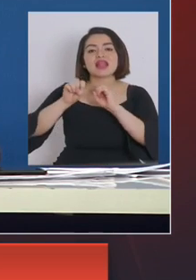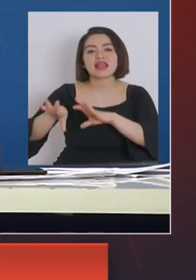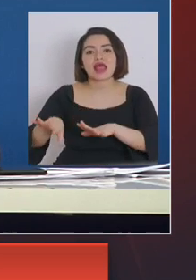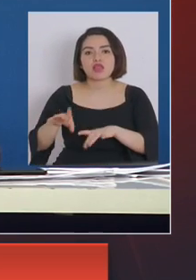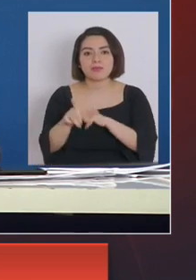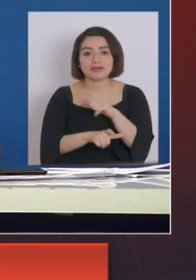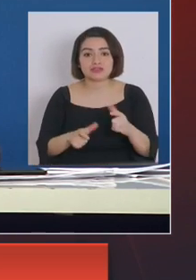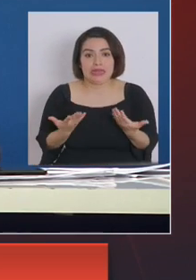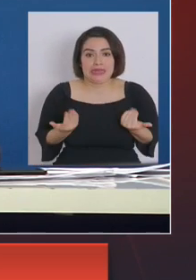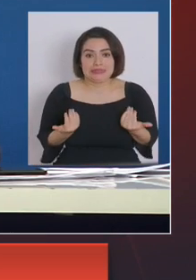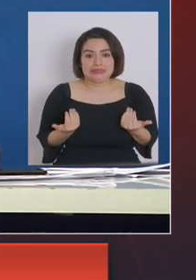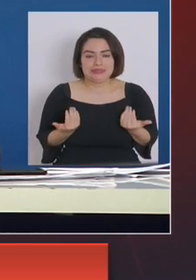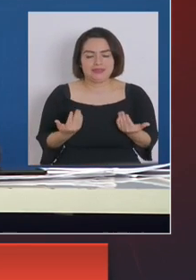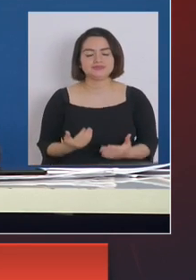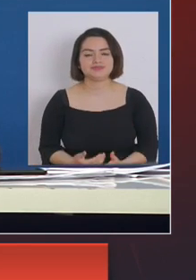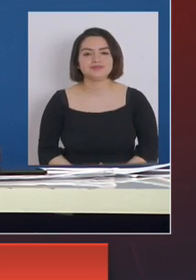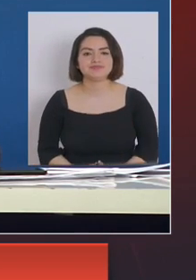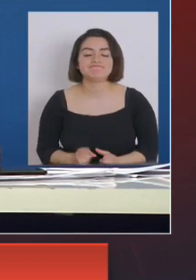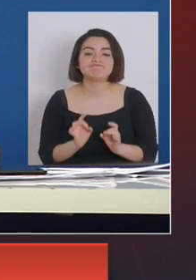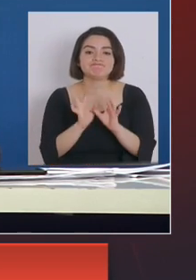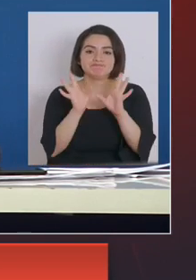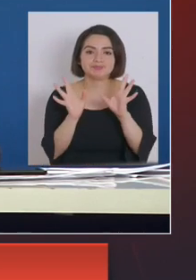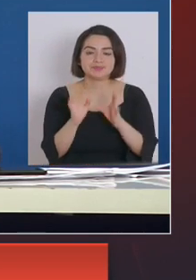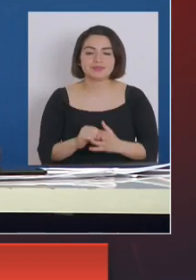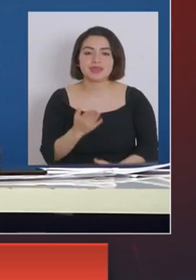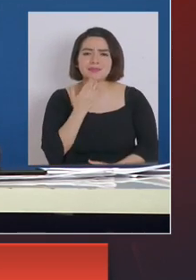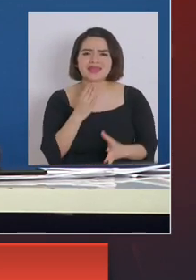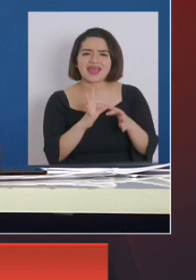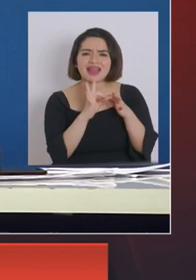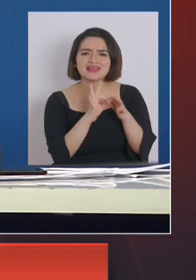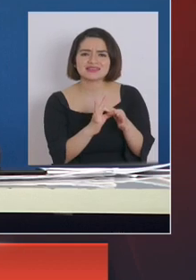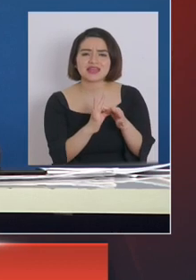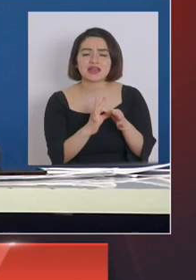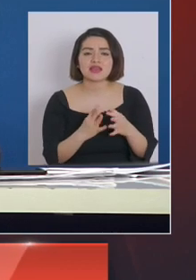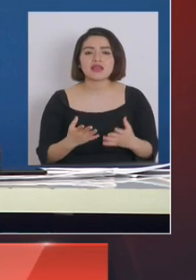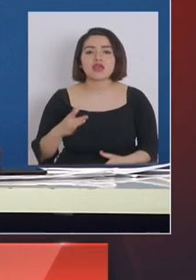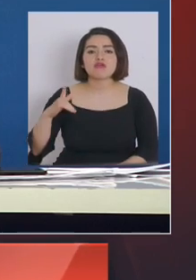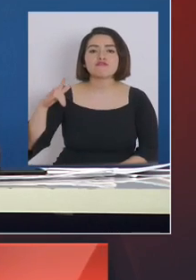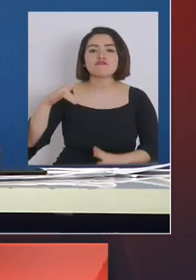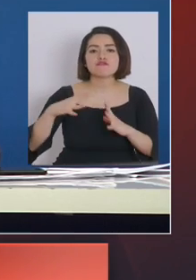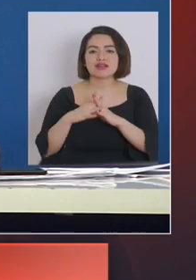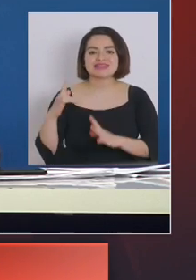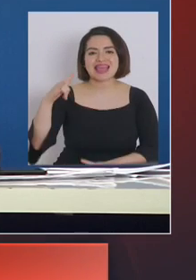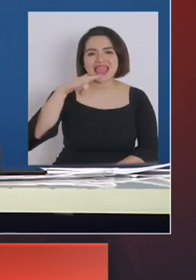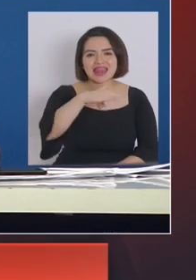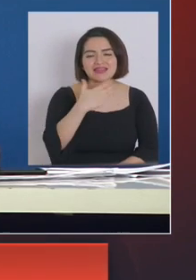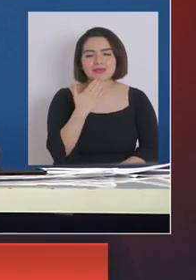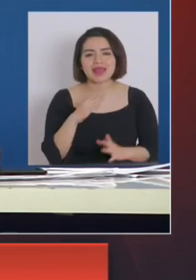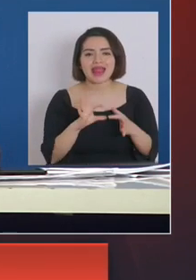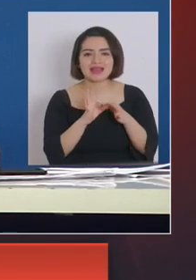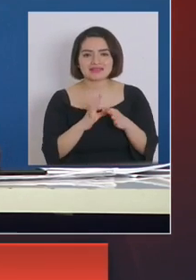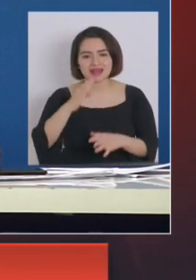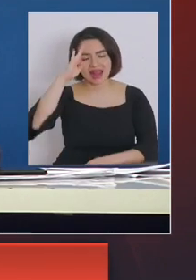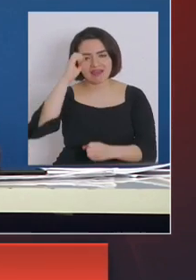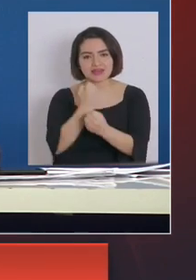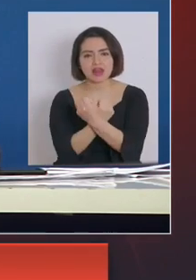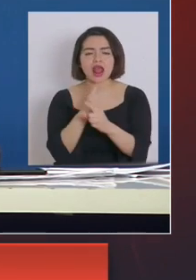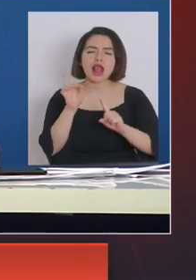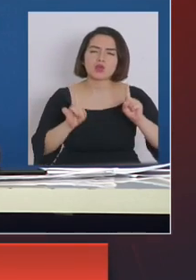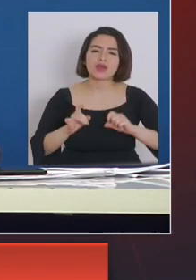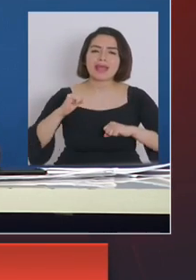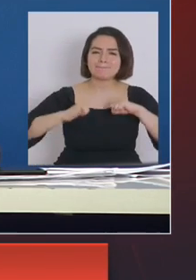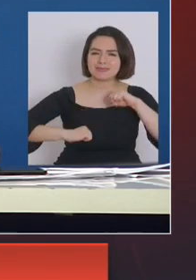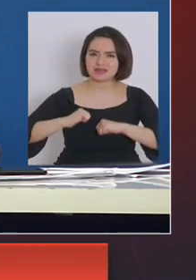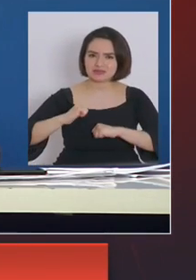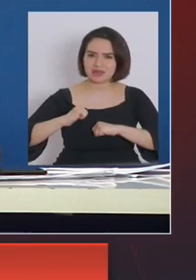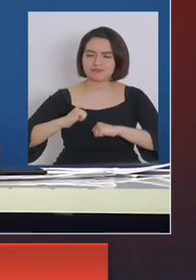sea necesario. En ese aspecto, hay que agradecer a la Fuerza Aérea de Chile, hay que agradecer a Carabineros y también a algunas empresas, porque